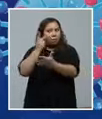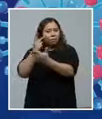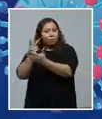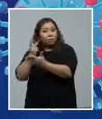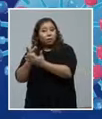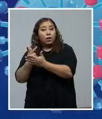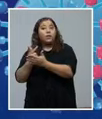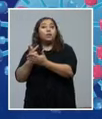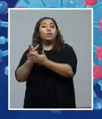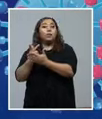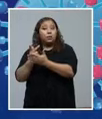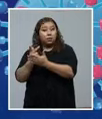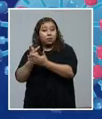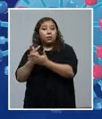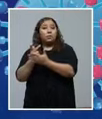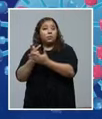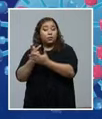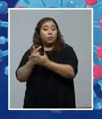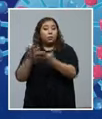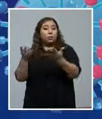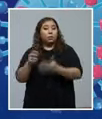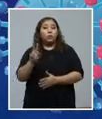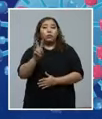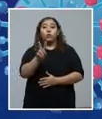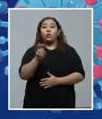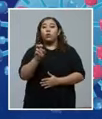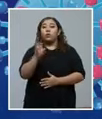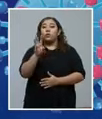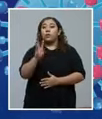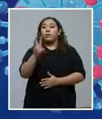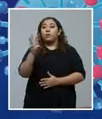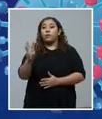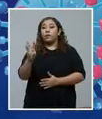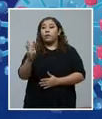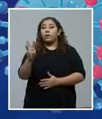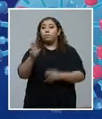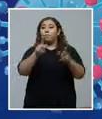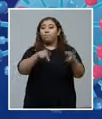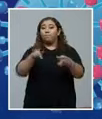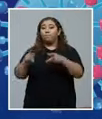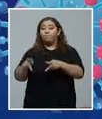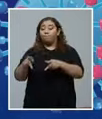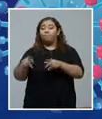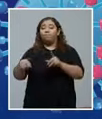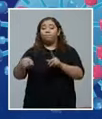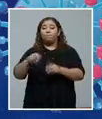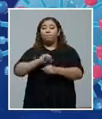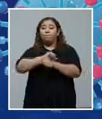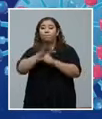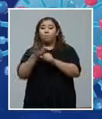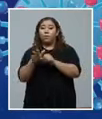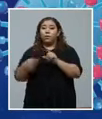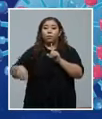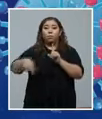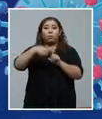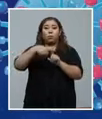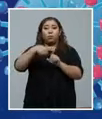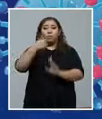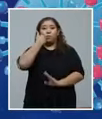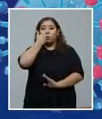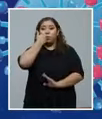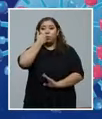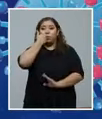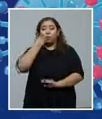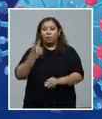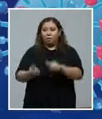pruebas se realizan, veamos, aparecen 266 casos positivos. Es la primera vez que se